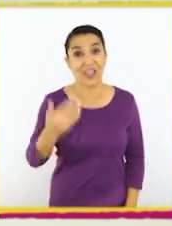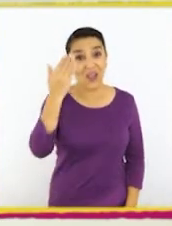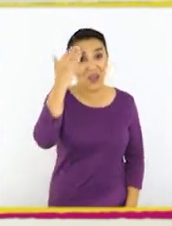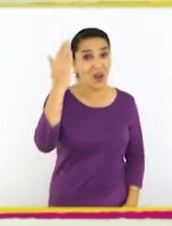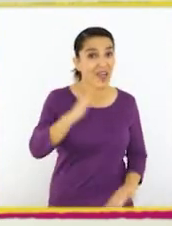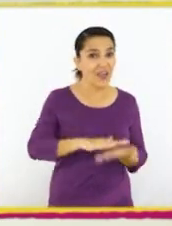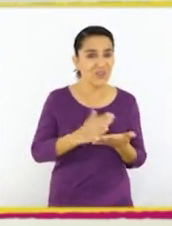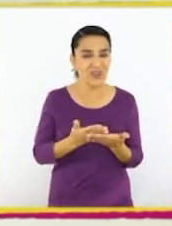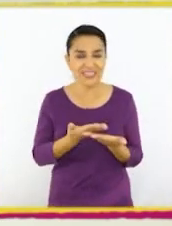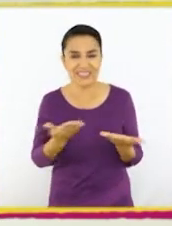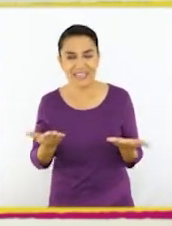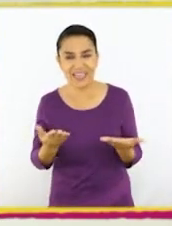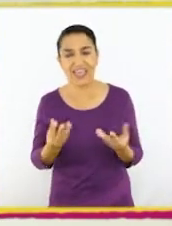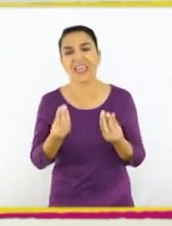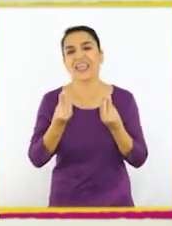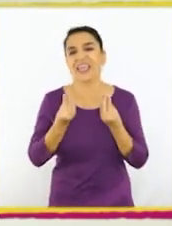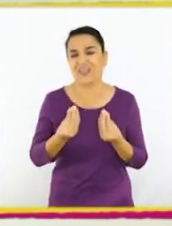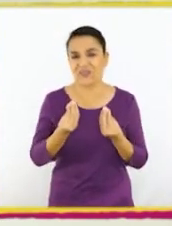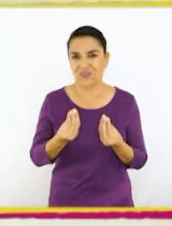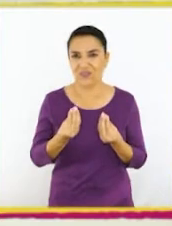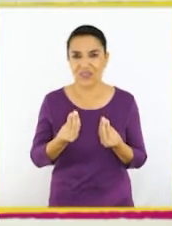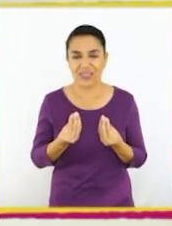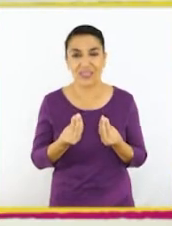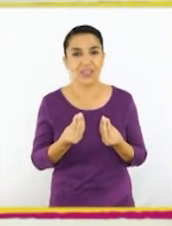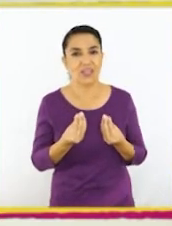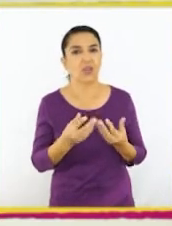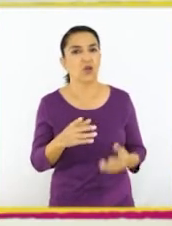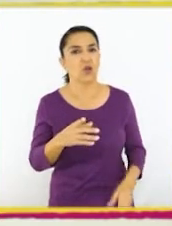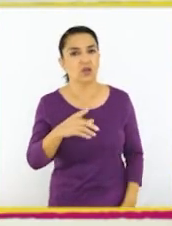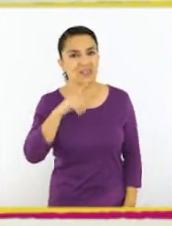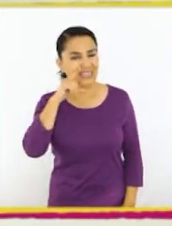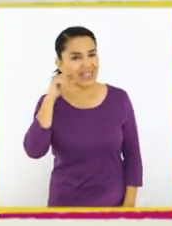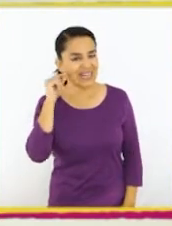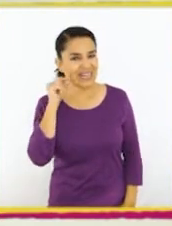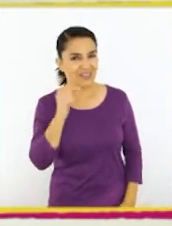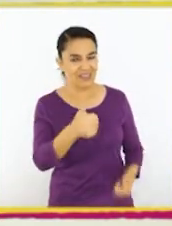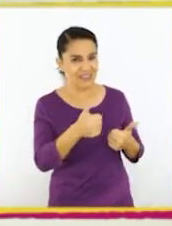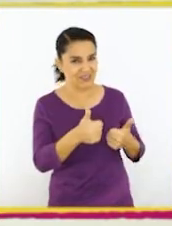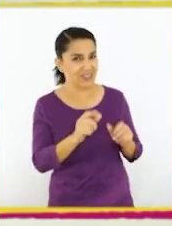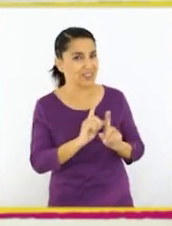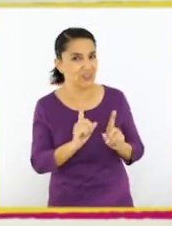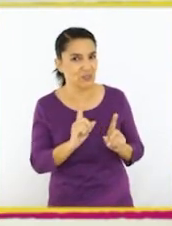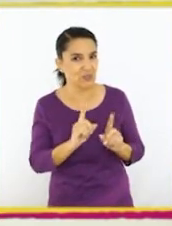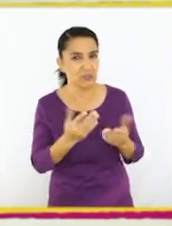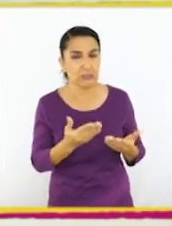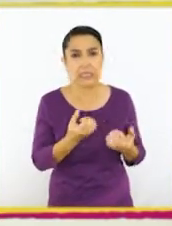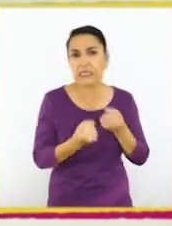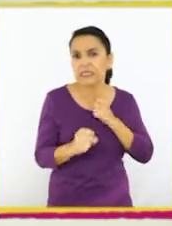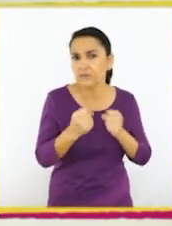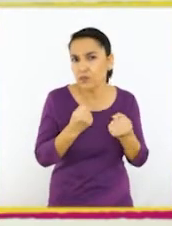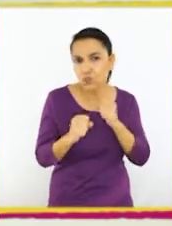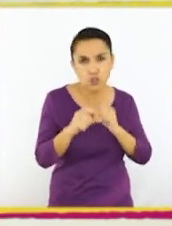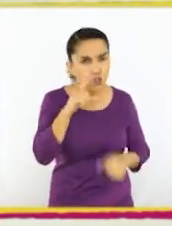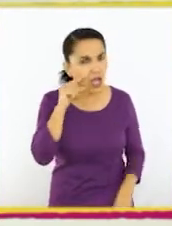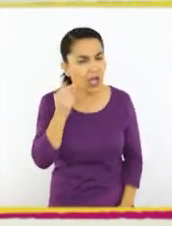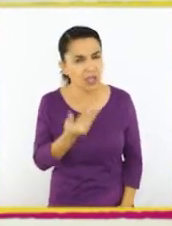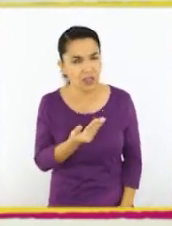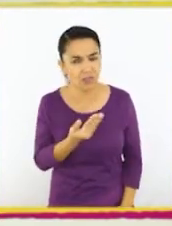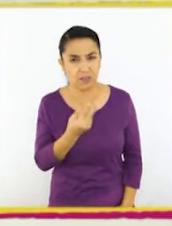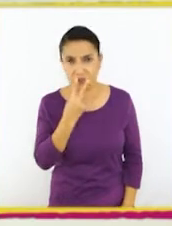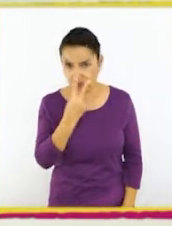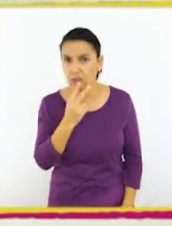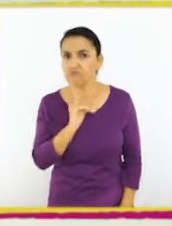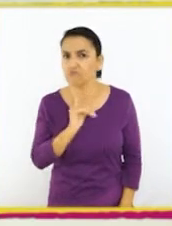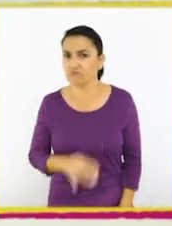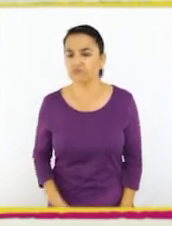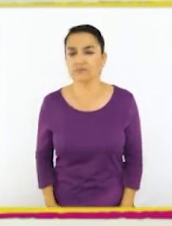Hola, ¿cómo están? Qué bueno. Aref, en cambio, no está tan bien. Es que está algo nervioso. Sí, me